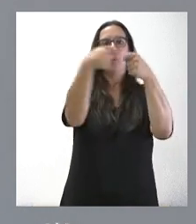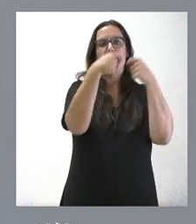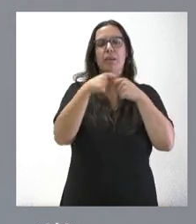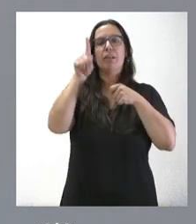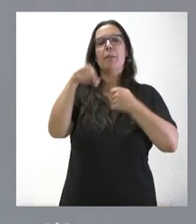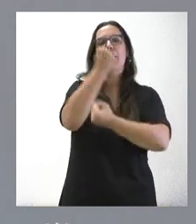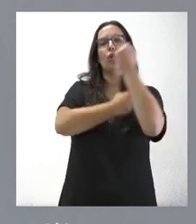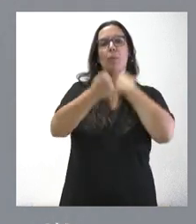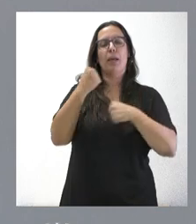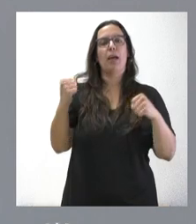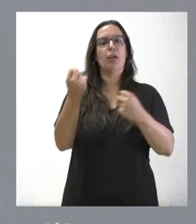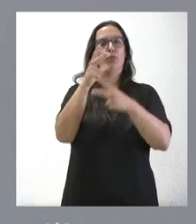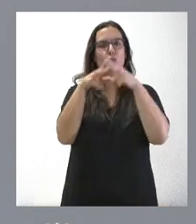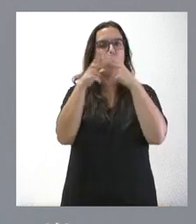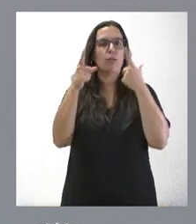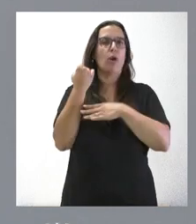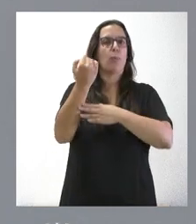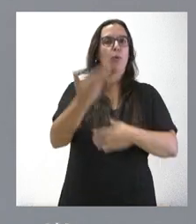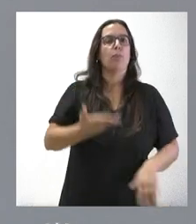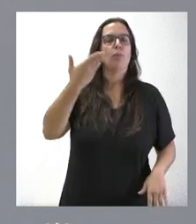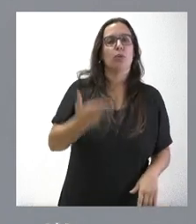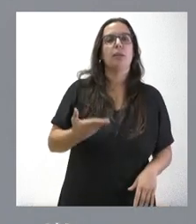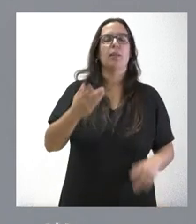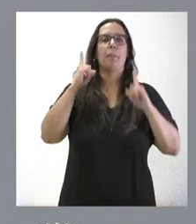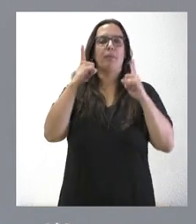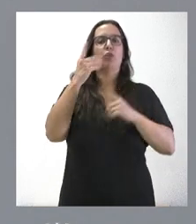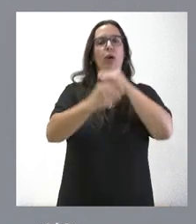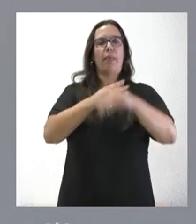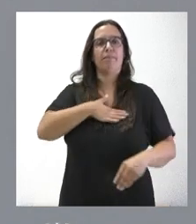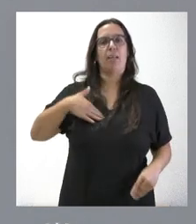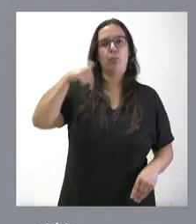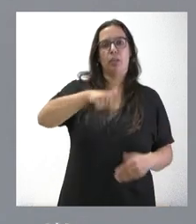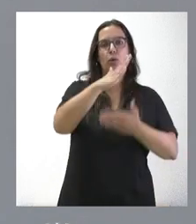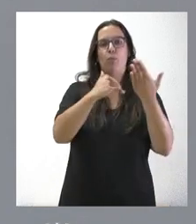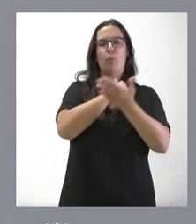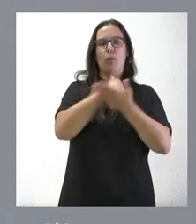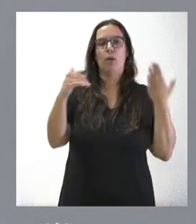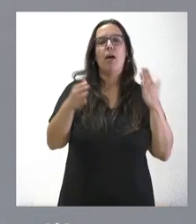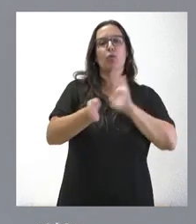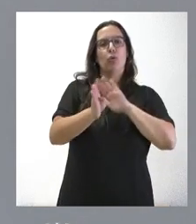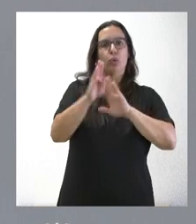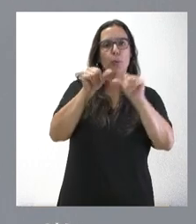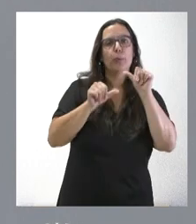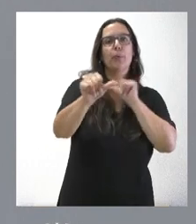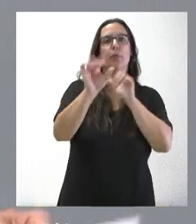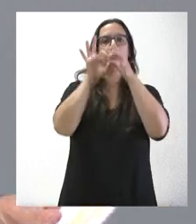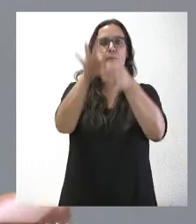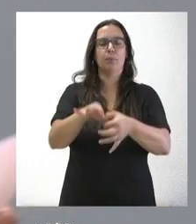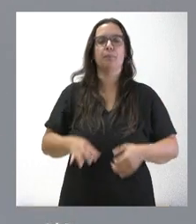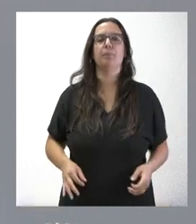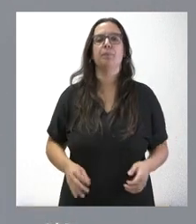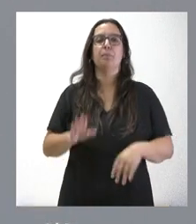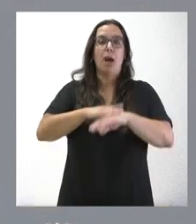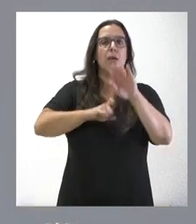que es un apoyo muy importante que tendremos previsto realizar en nuestra comunidad autónoma y seguir vinculándolo al